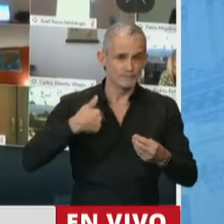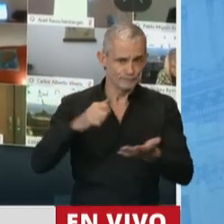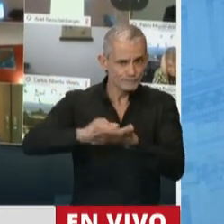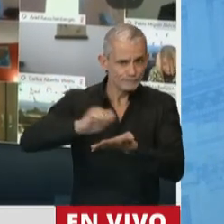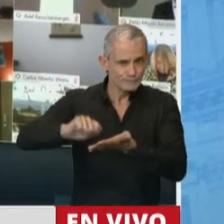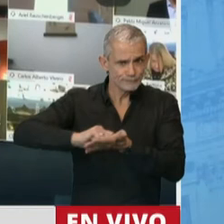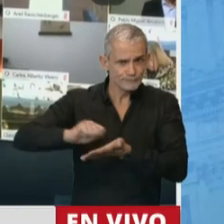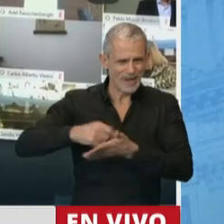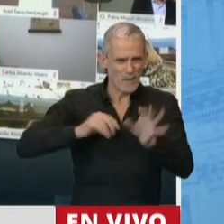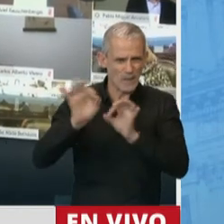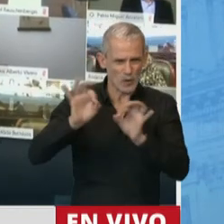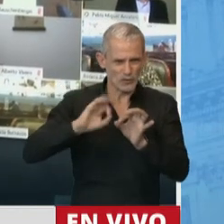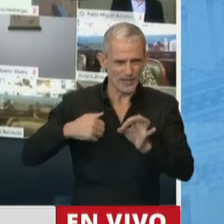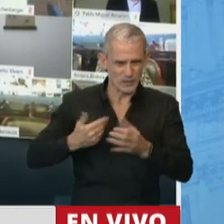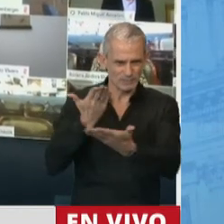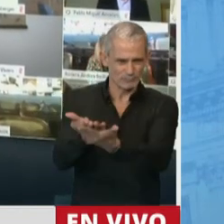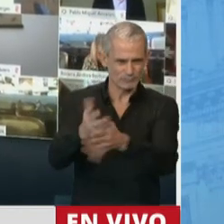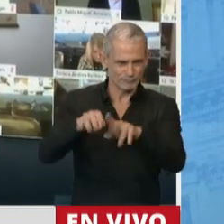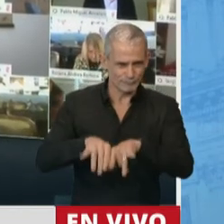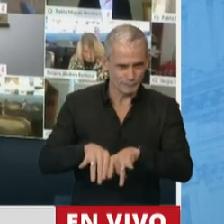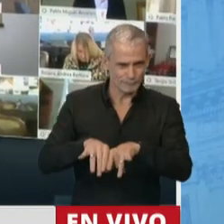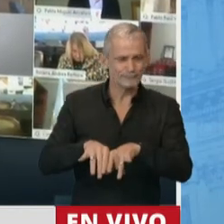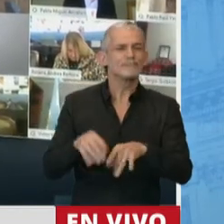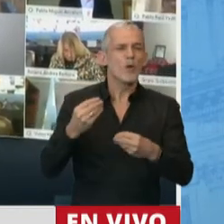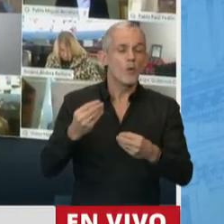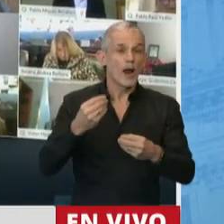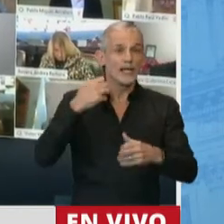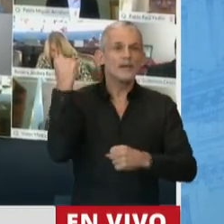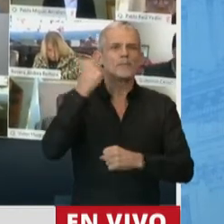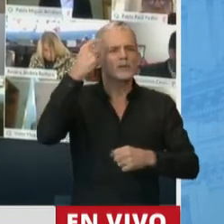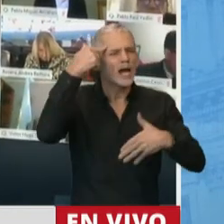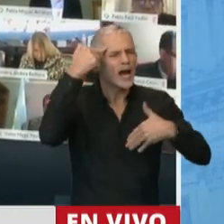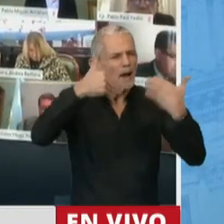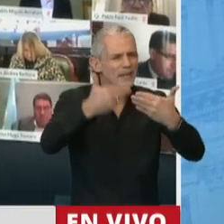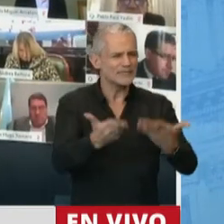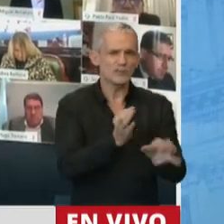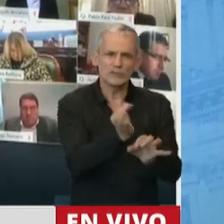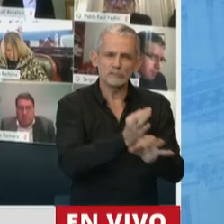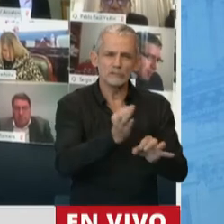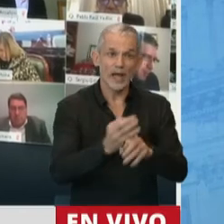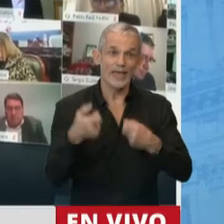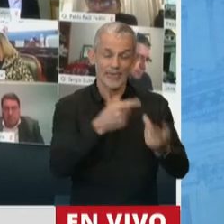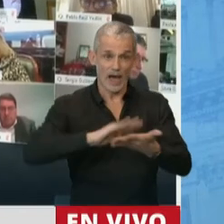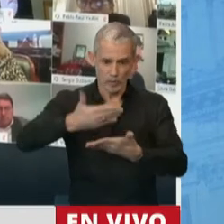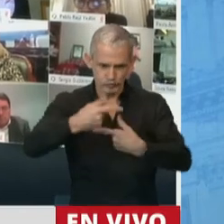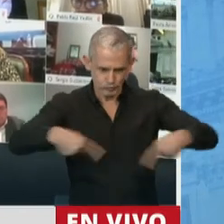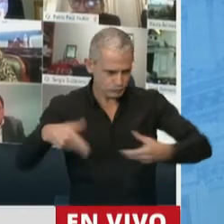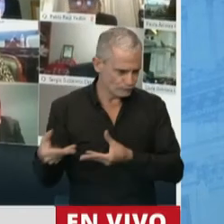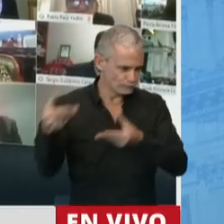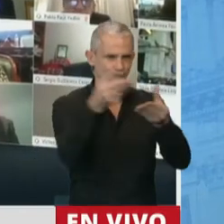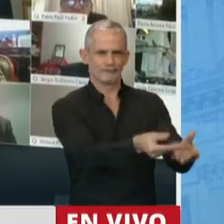en mi proyecto es la importancia de la capacitación y la provisión de los elementos